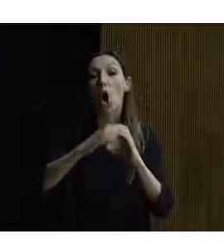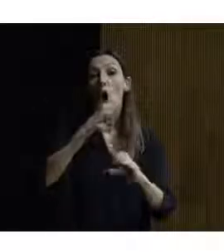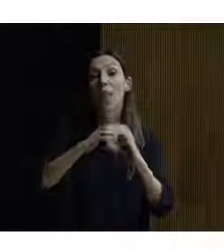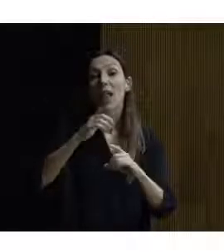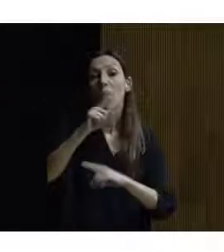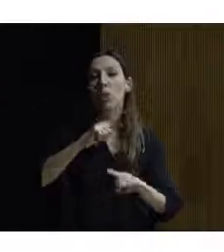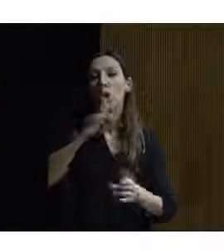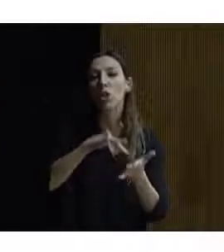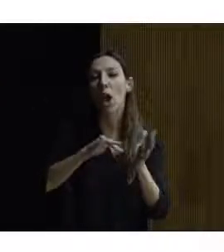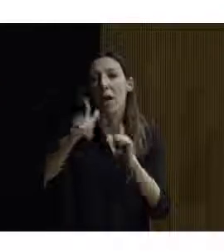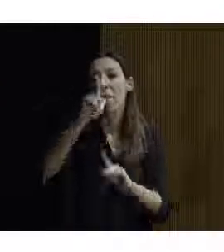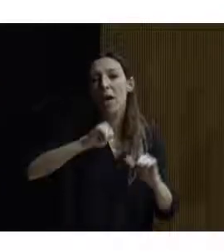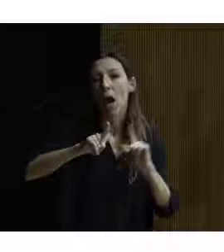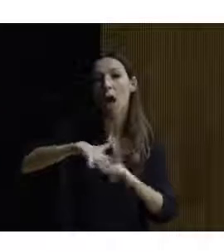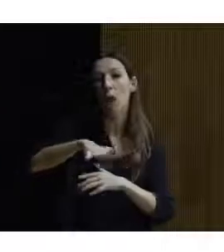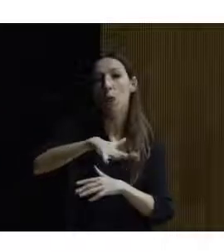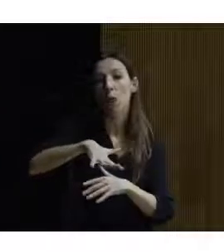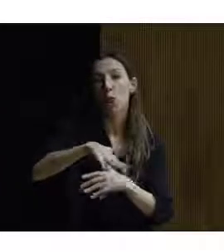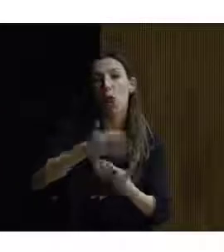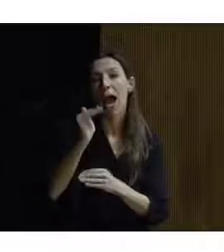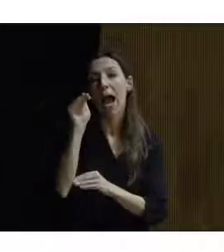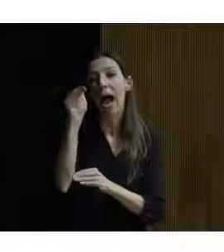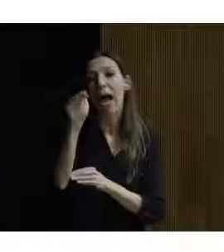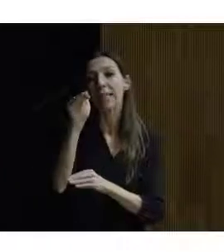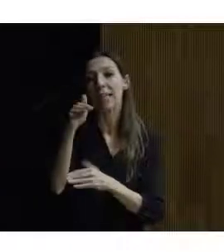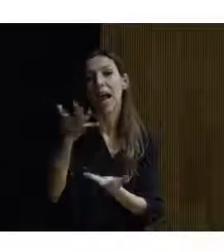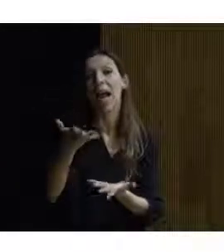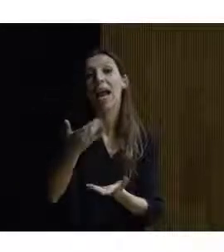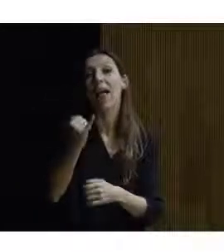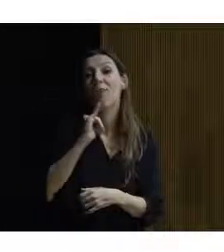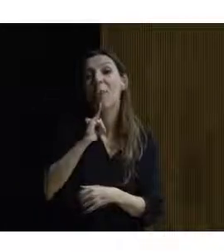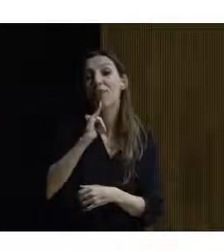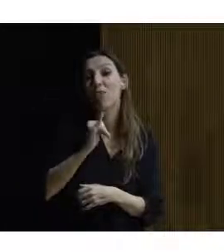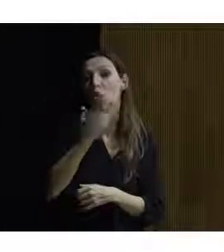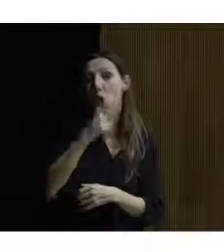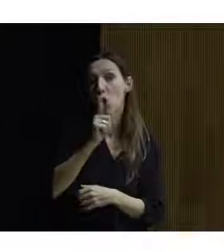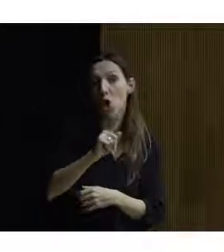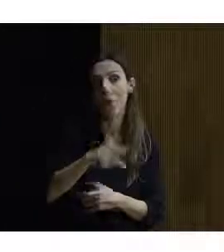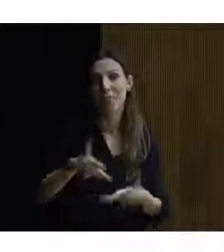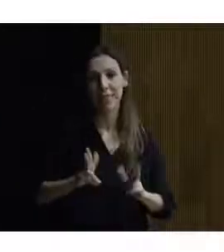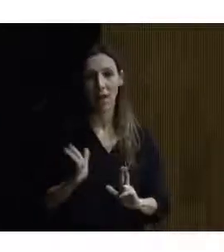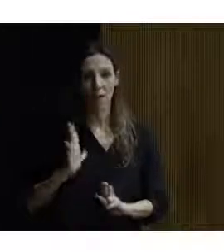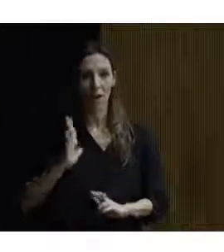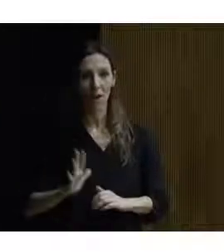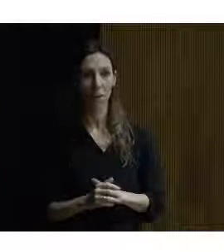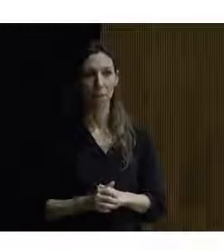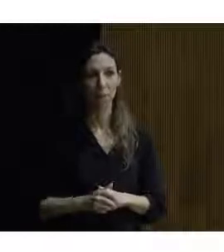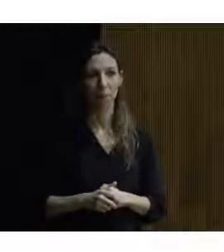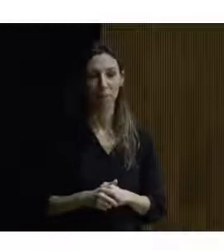cuando viajáis a algún lugar extranjero donde no domináis alguno de los idiomas que ahí se hablan